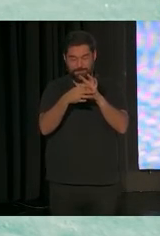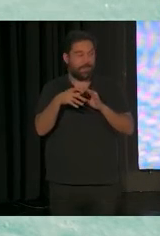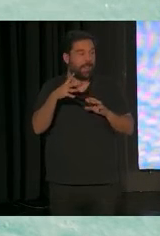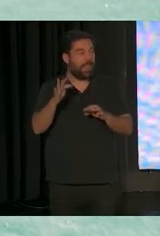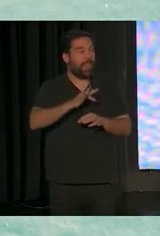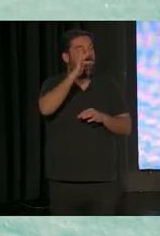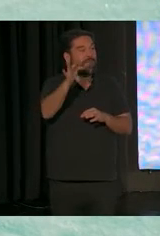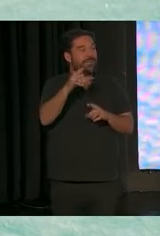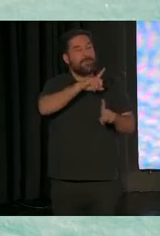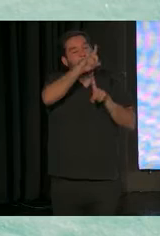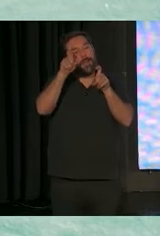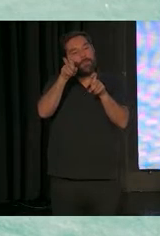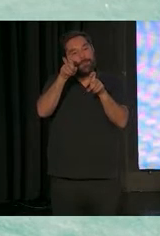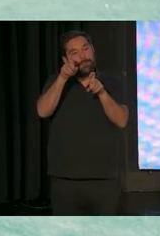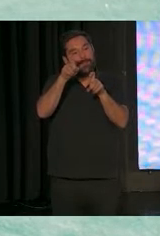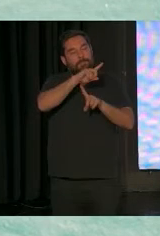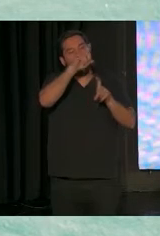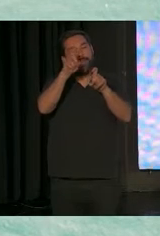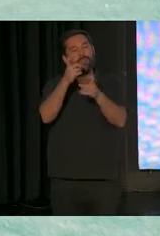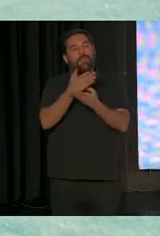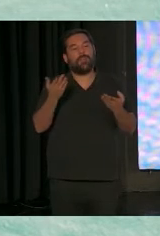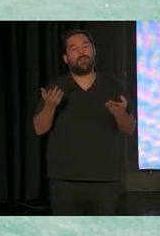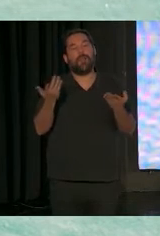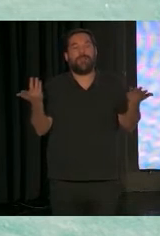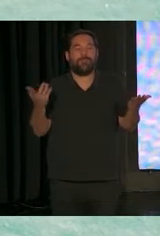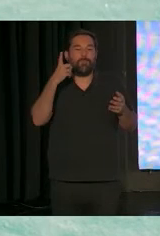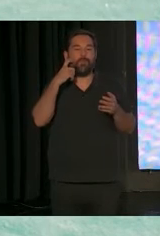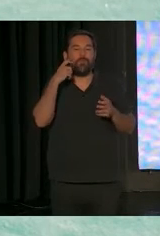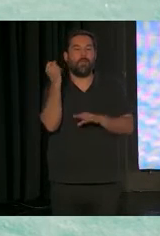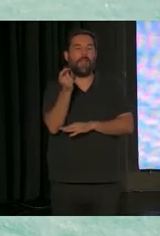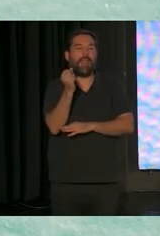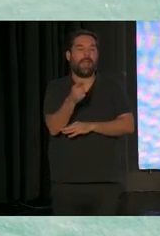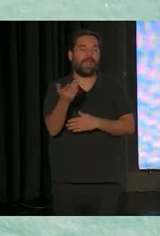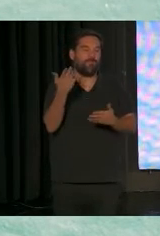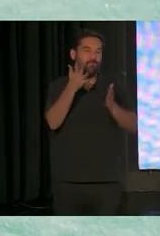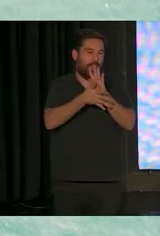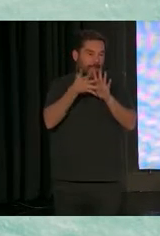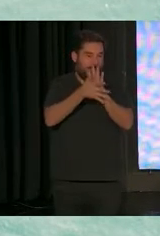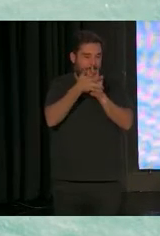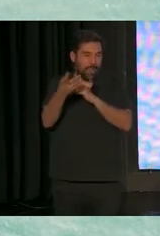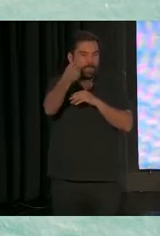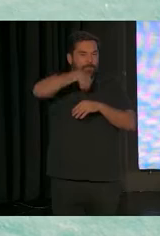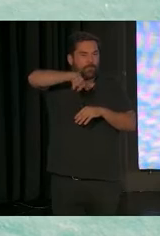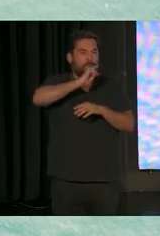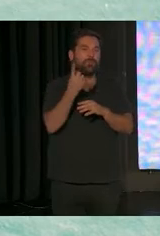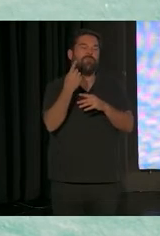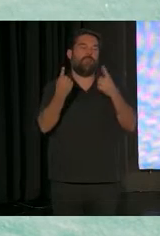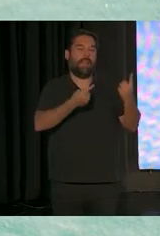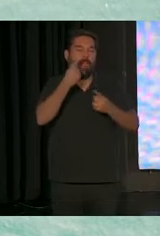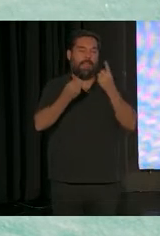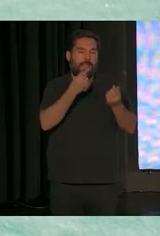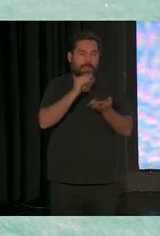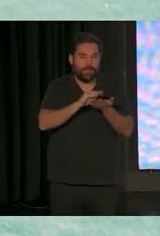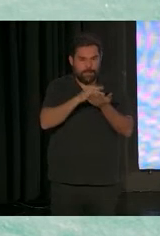la pregunta es que, aunque hablemos de rutinas, muchos de vosotros a veces compartimos